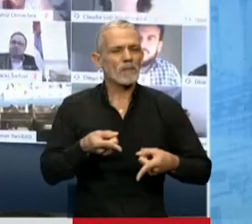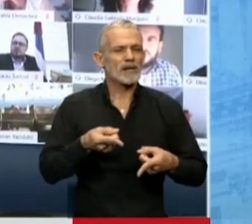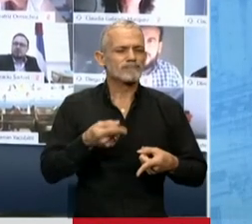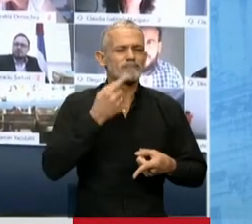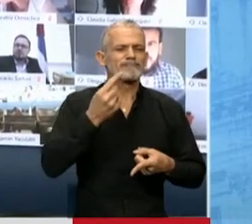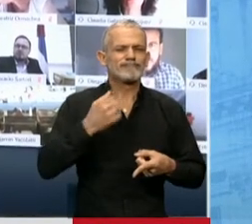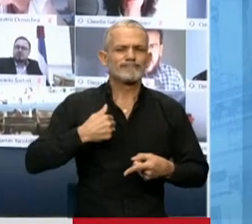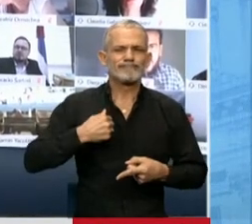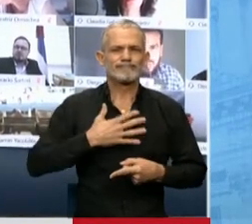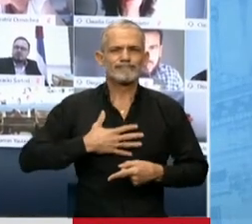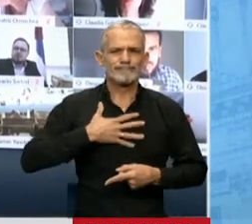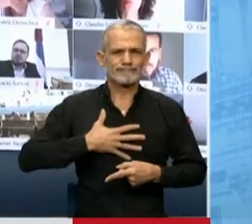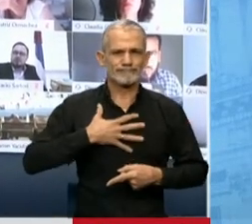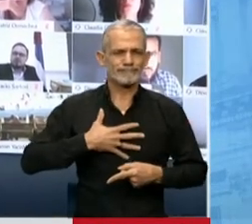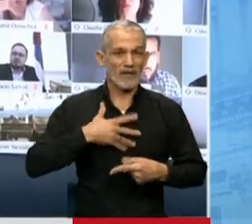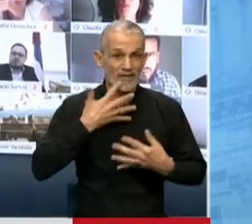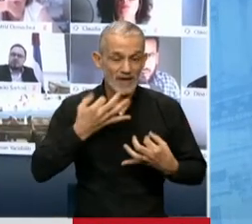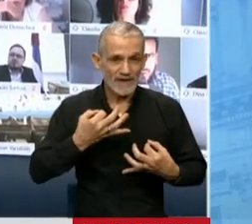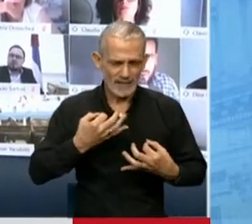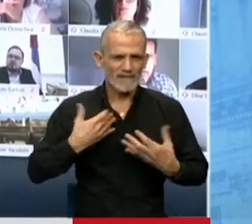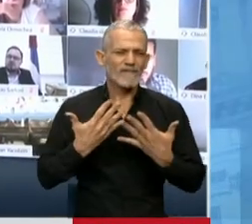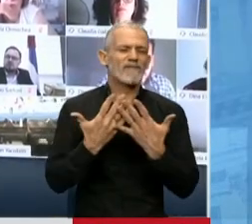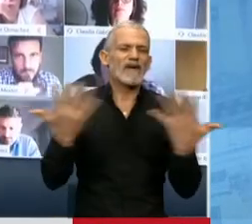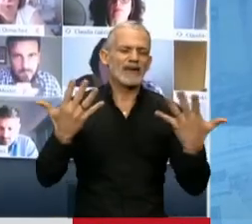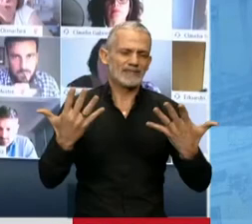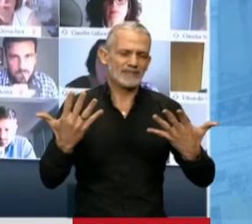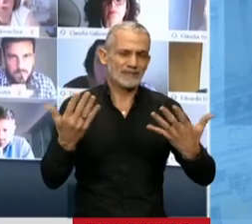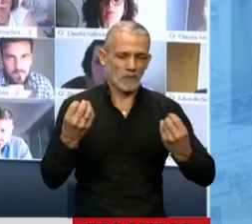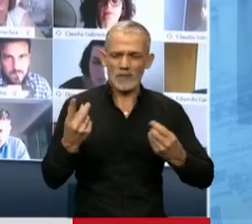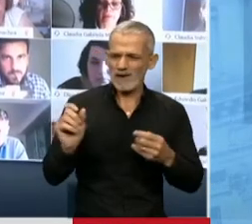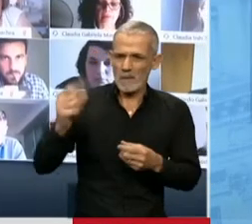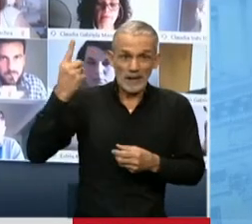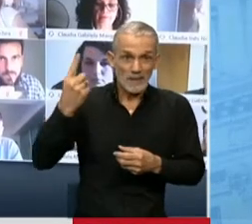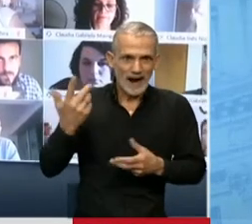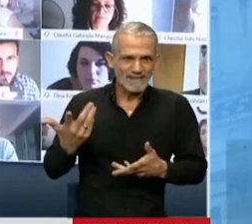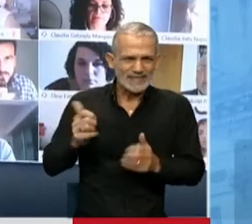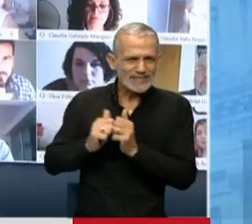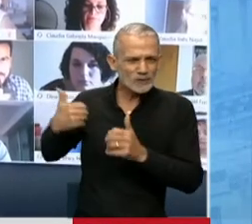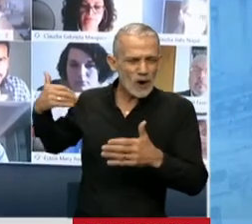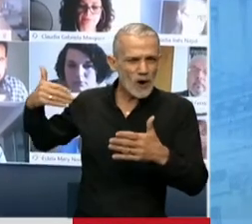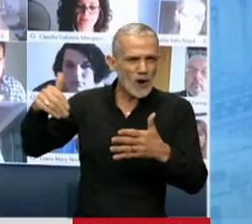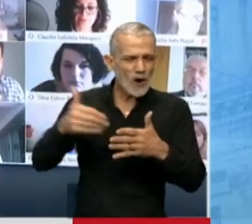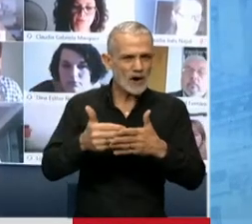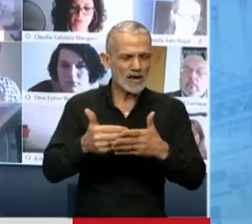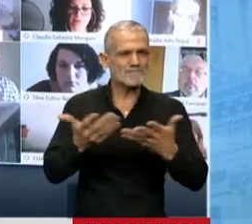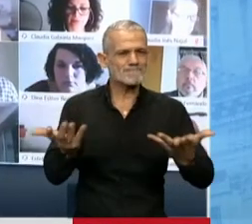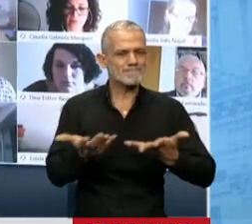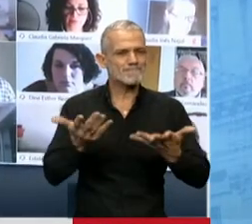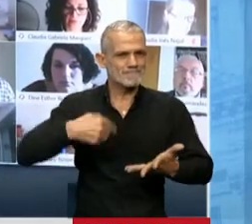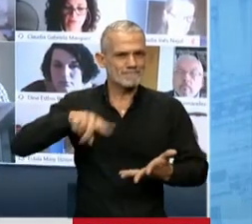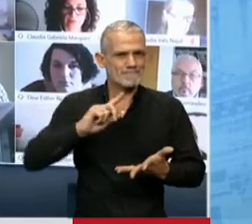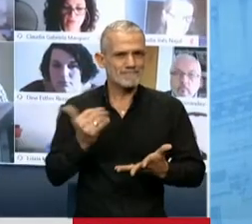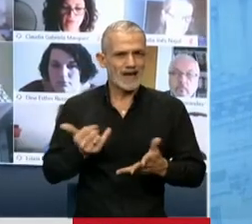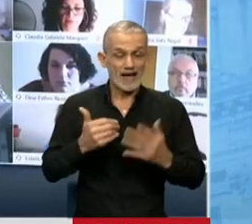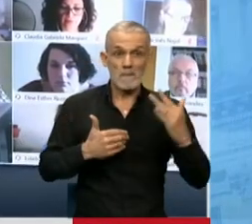decir que me siento realmente muy feliz porque va a ser la primera vez en la historia que vamos